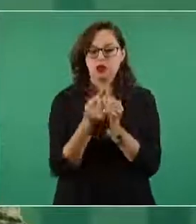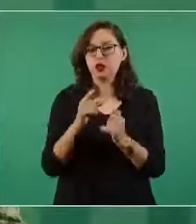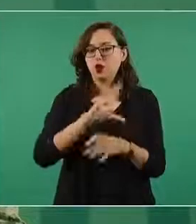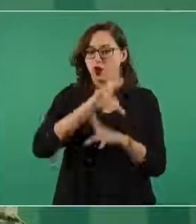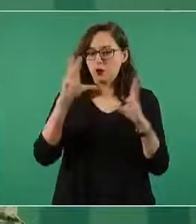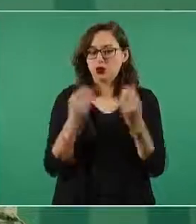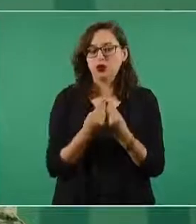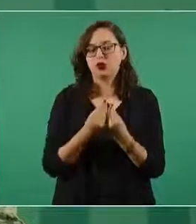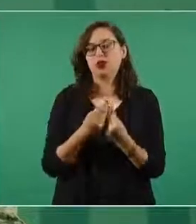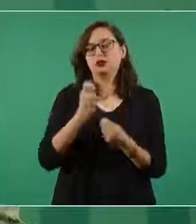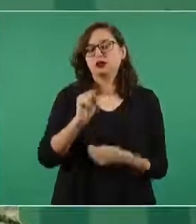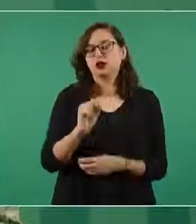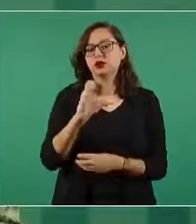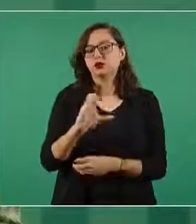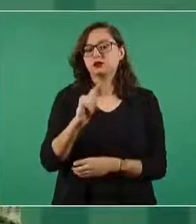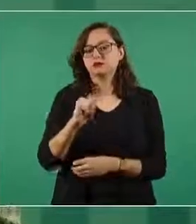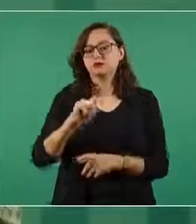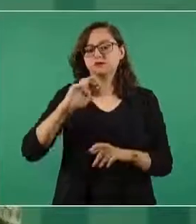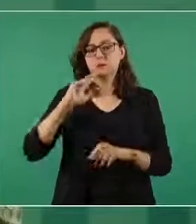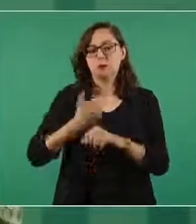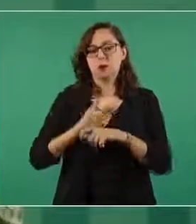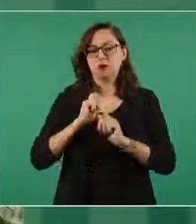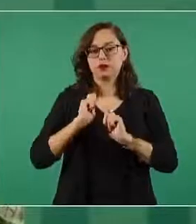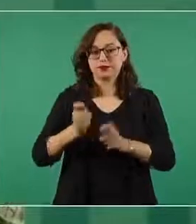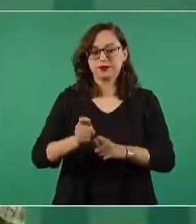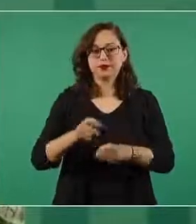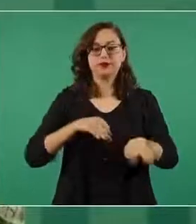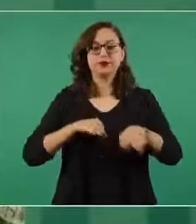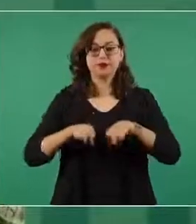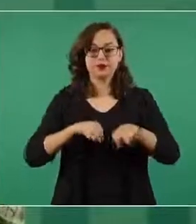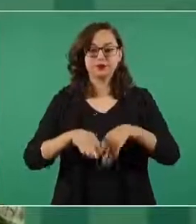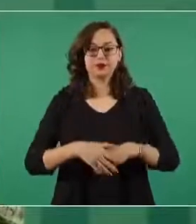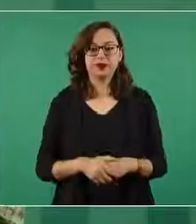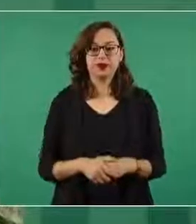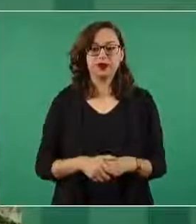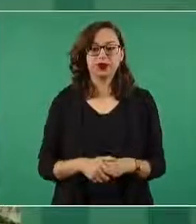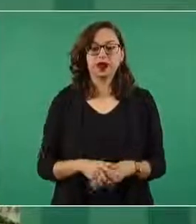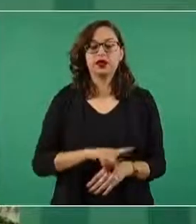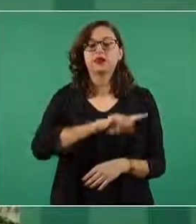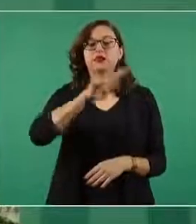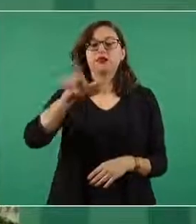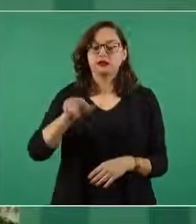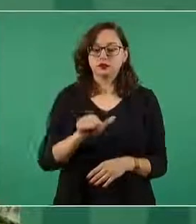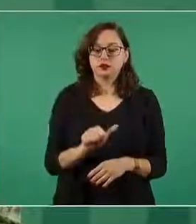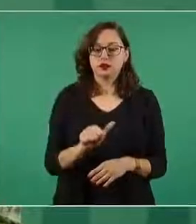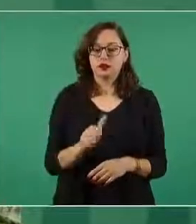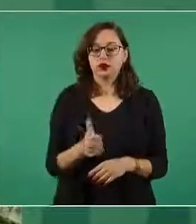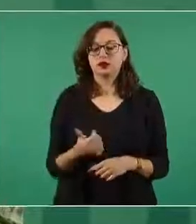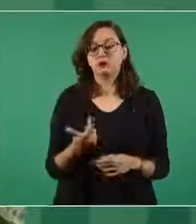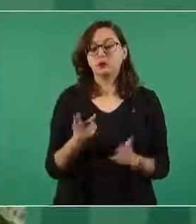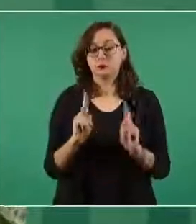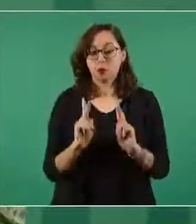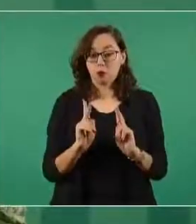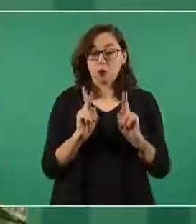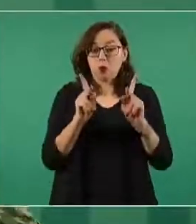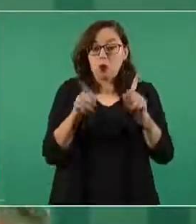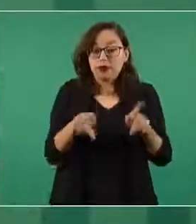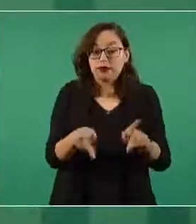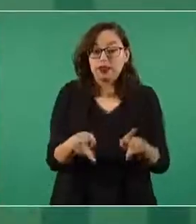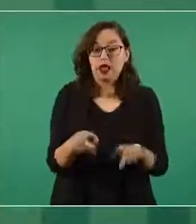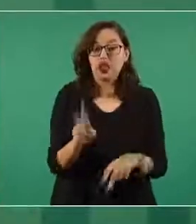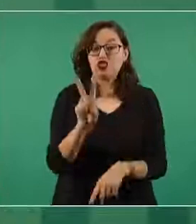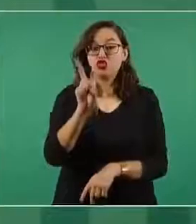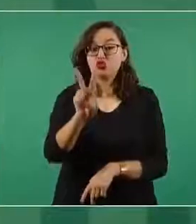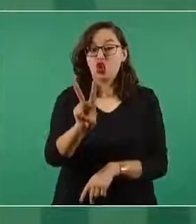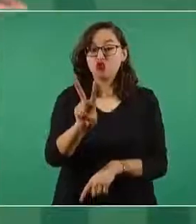Secretaría de Comunicaciones y Transportes el acceso al aeropuerto que originalmente es un puentecito de dos carriles se convierte en un gran